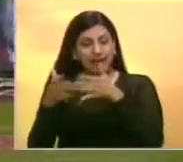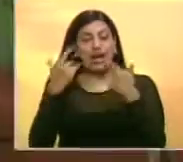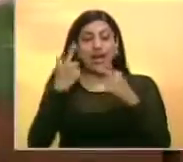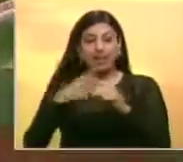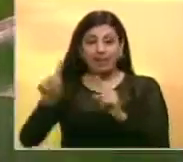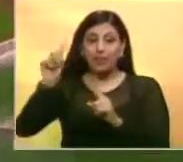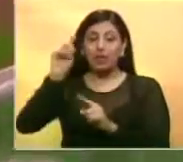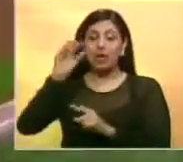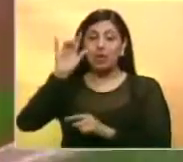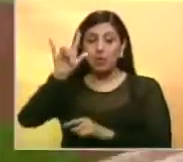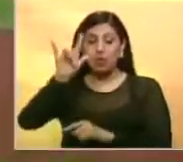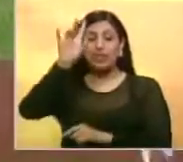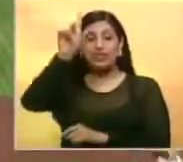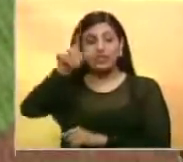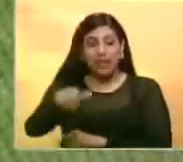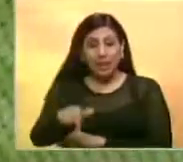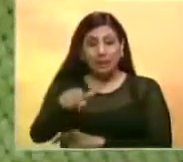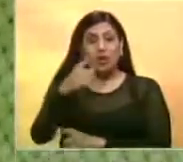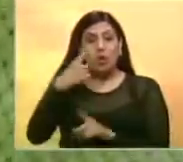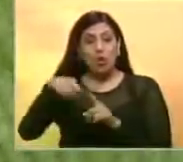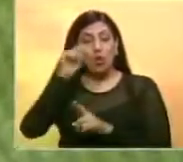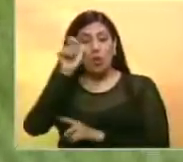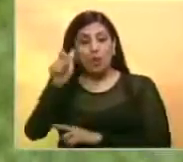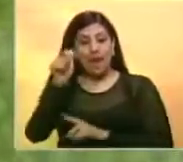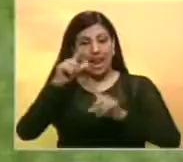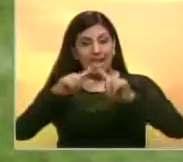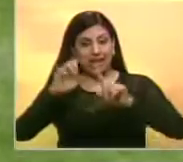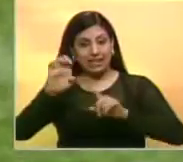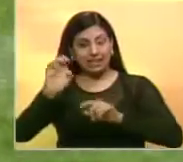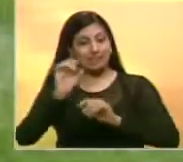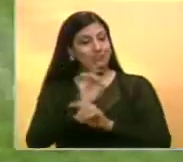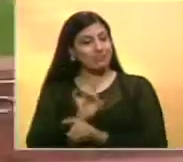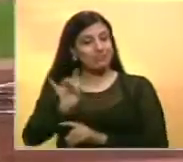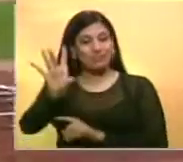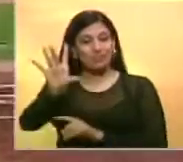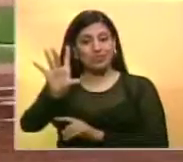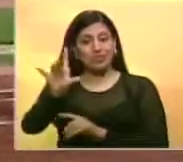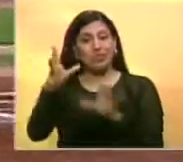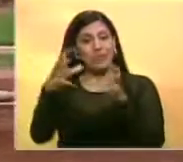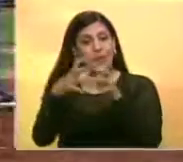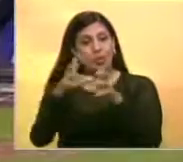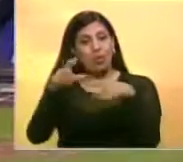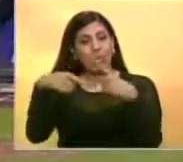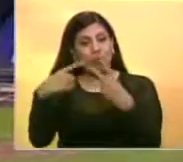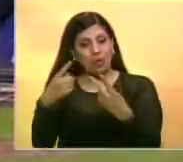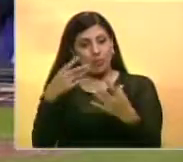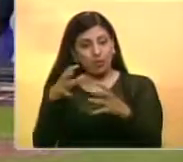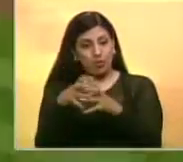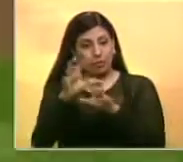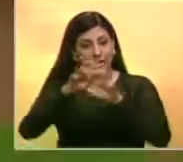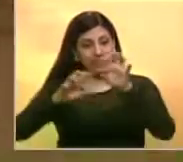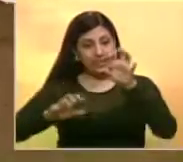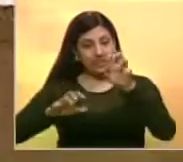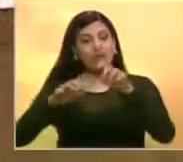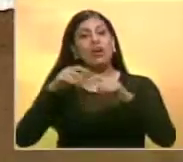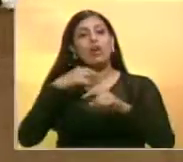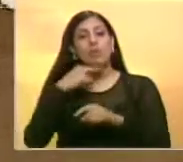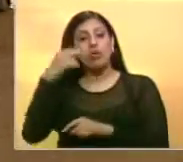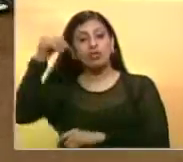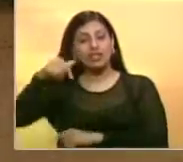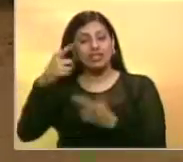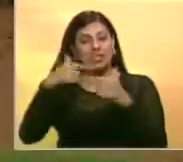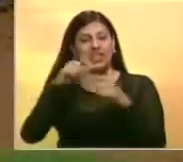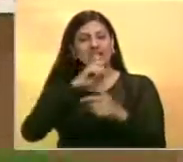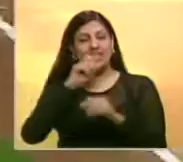Además este lunes se dio a conocer que Alex Delgado fue destituido como coach de la novena bengalí La voz de Playbol de este